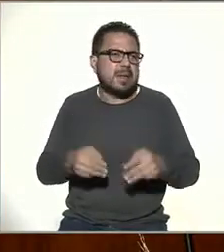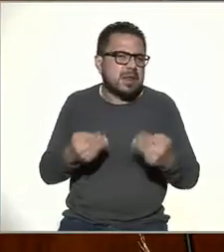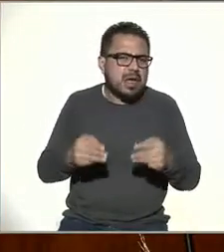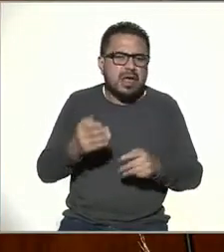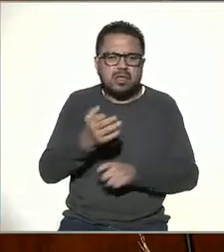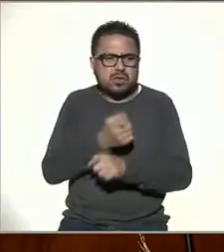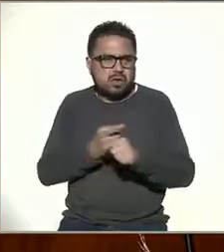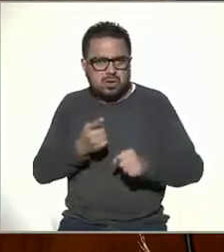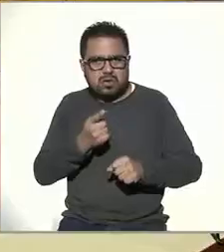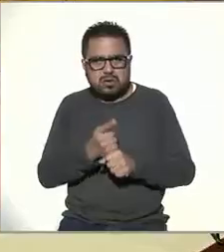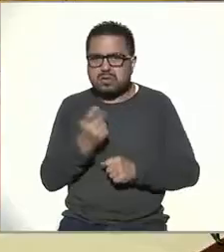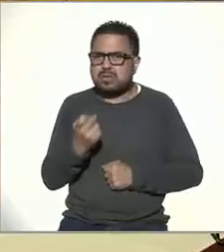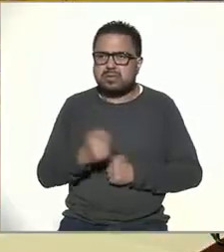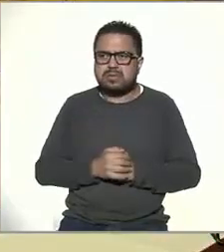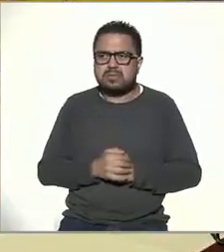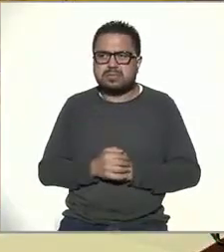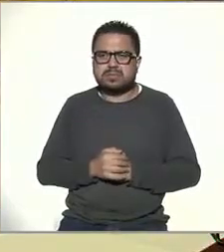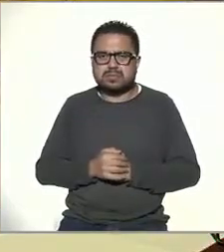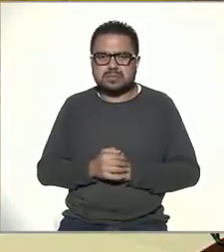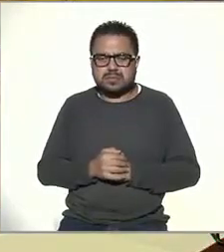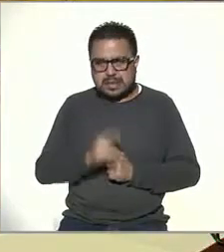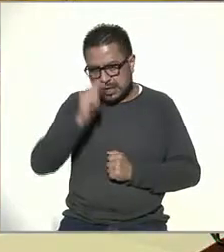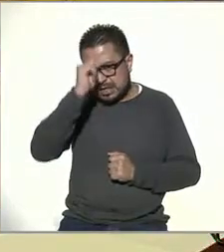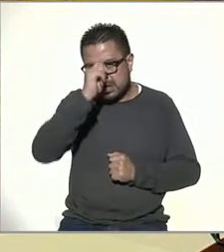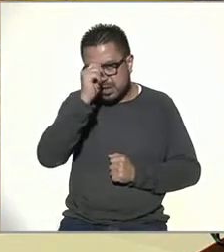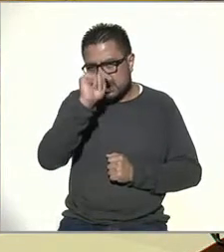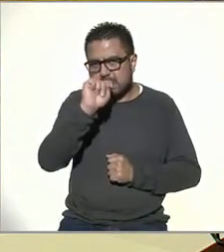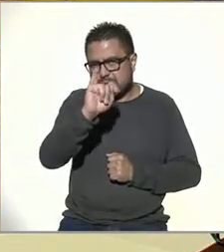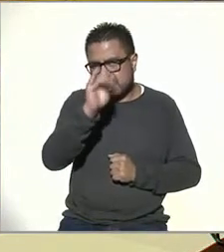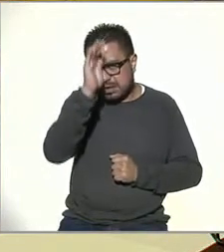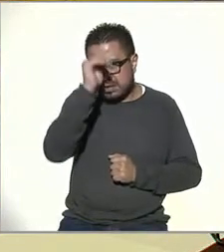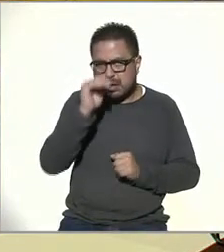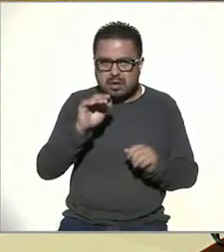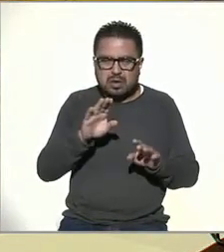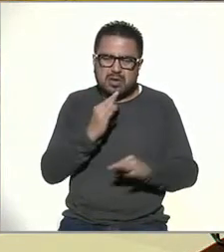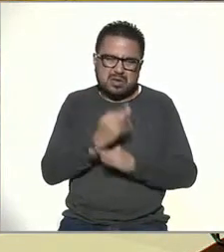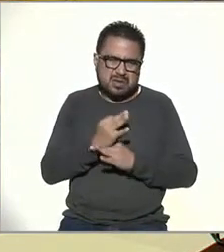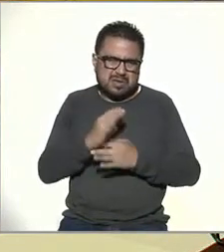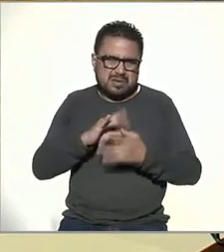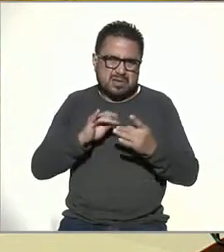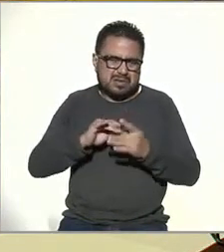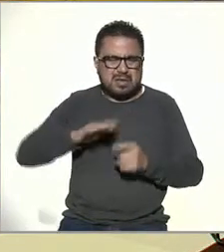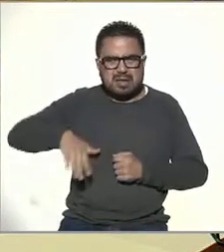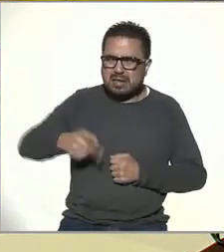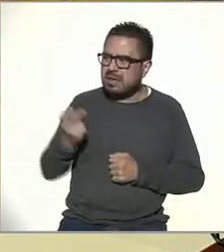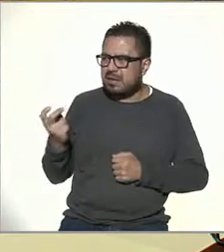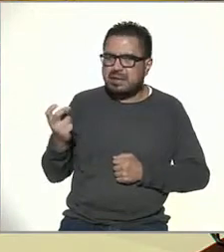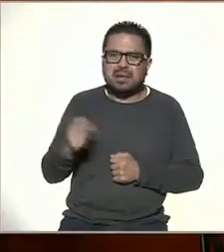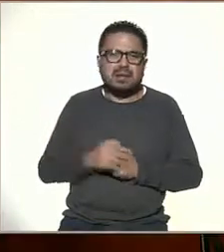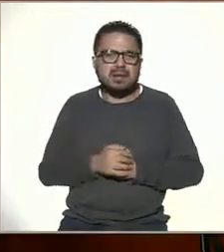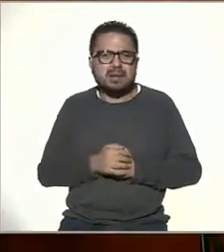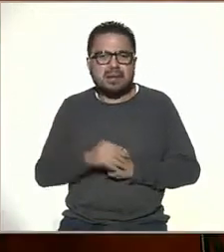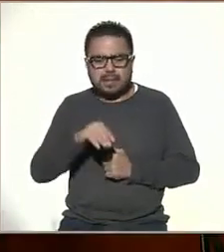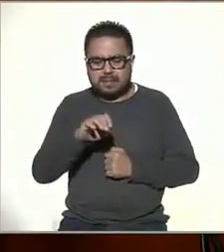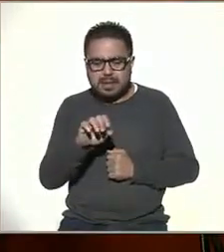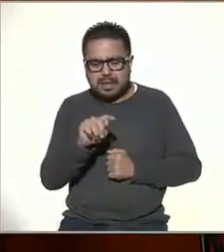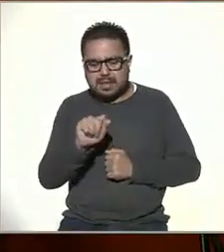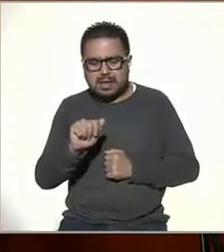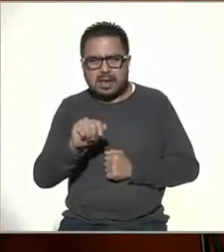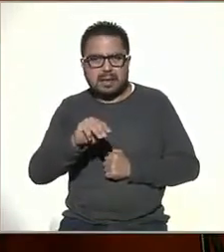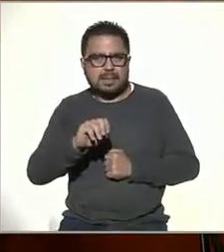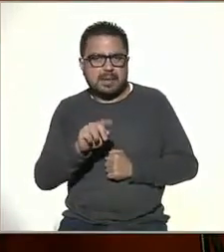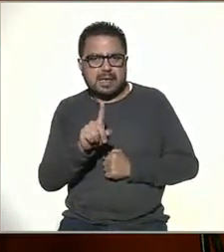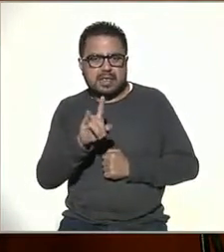posibilidad, ¿no? Es, bueno, en teoría estoy muy de acuerdo con lo que dice Philip. De hecho, Internet es un metamedio. De hecho, así se le